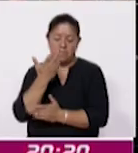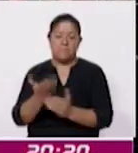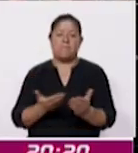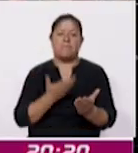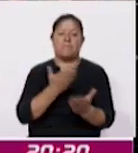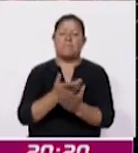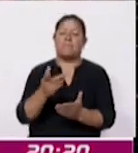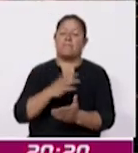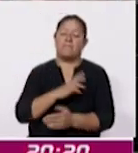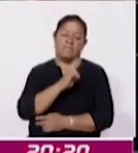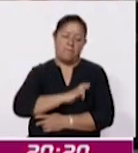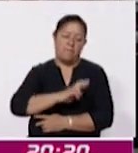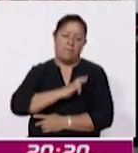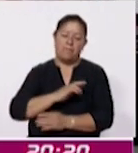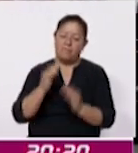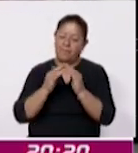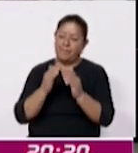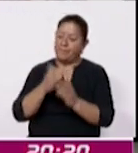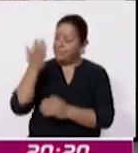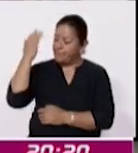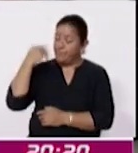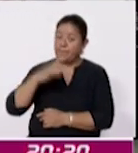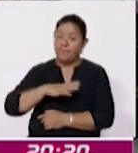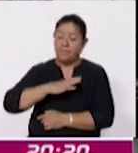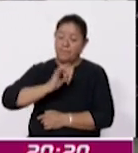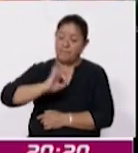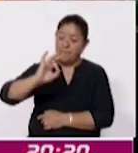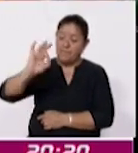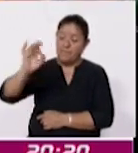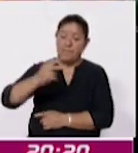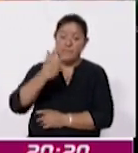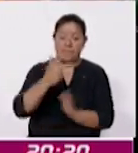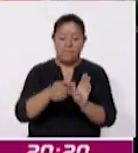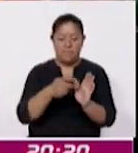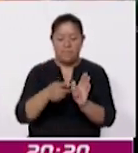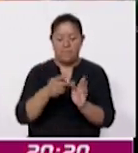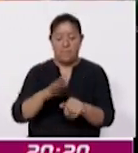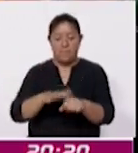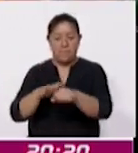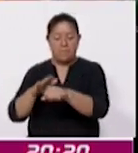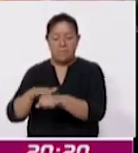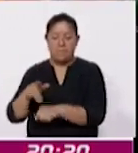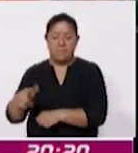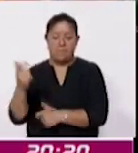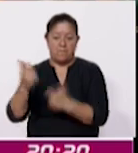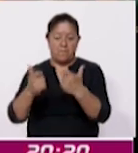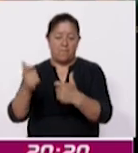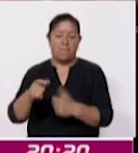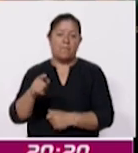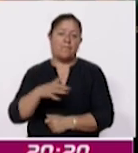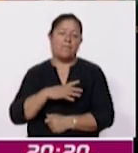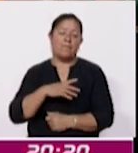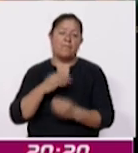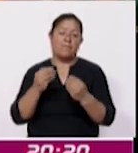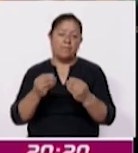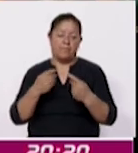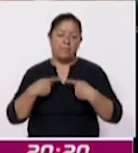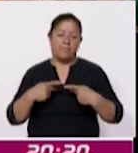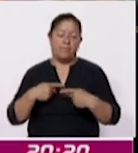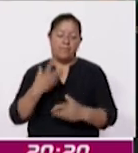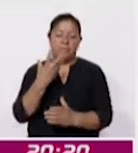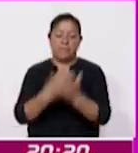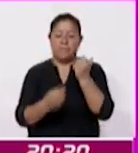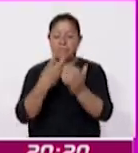rentas de vivienda que en los últimos años se han elevado hasta ocho veces más que el salario mínimo, lo que ha generado el desplazamiento de miles de personas.